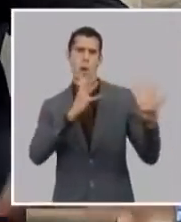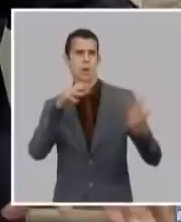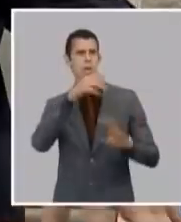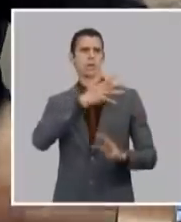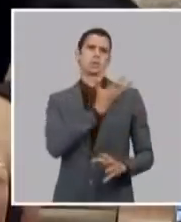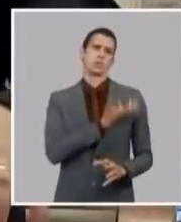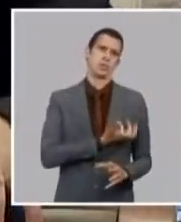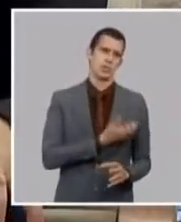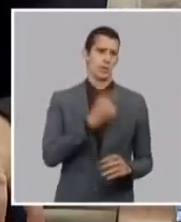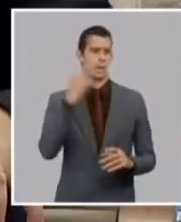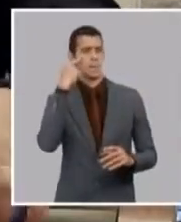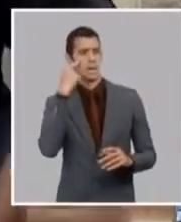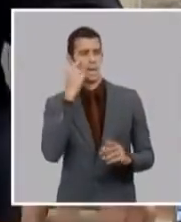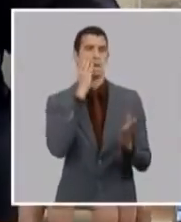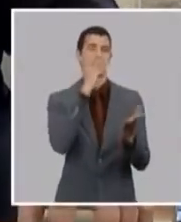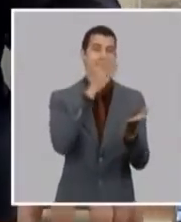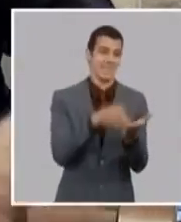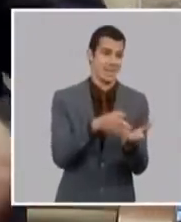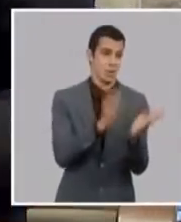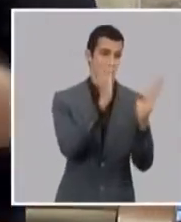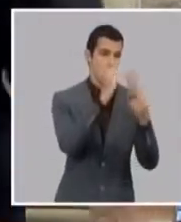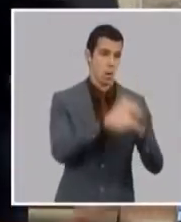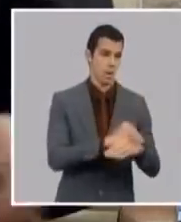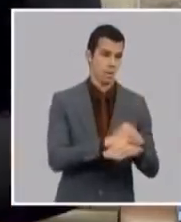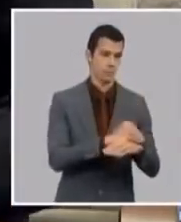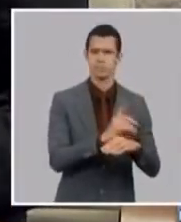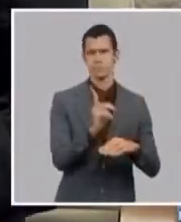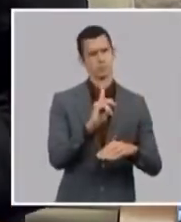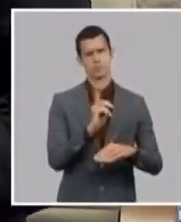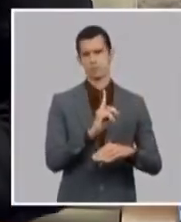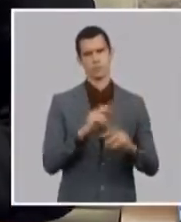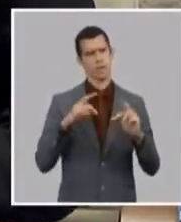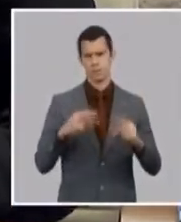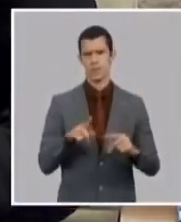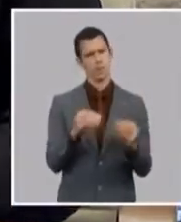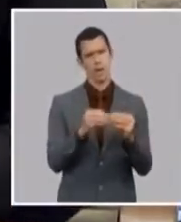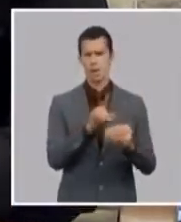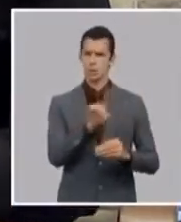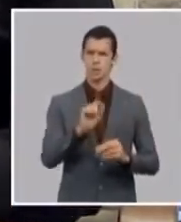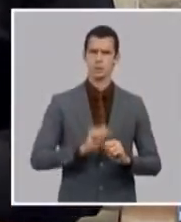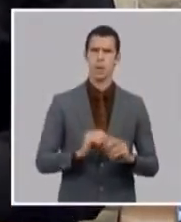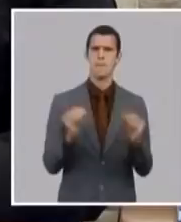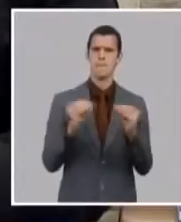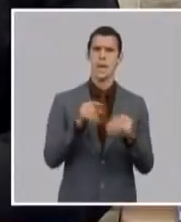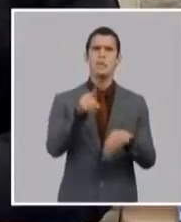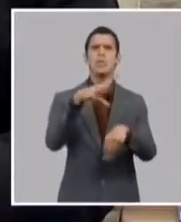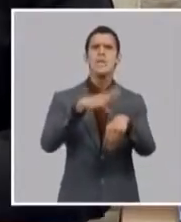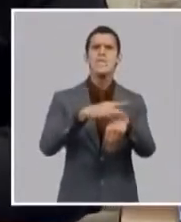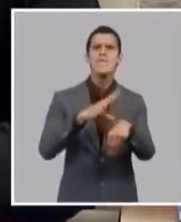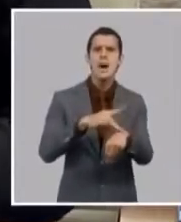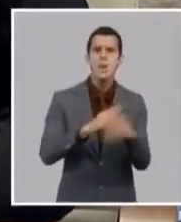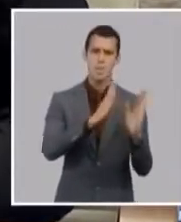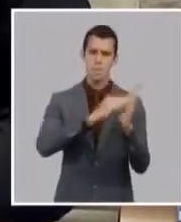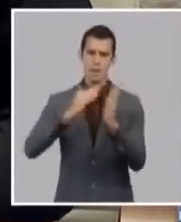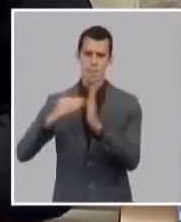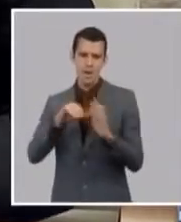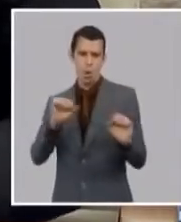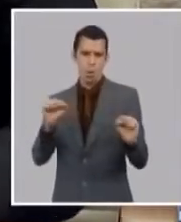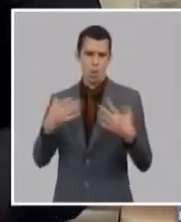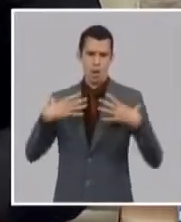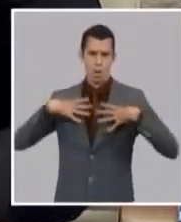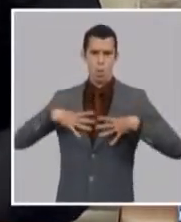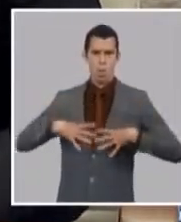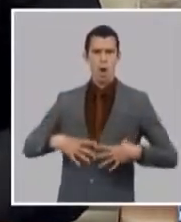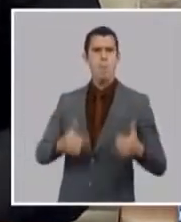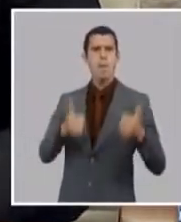días vamos a tener en medicamentos tanto para la red de la farmacia como y bueno se continuarán adquiriendo materias